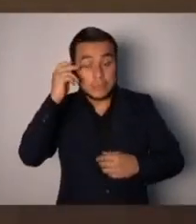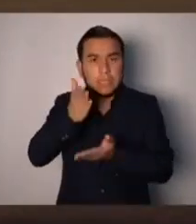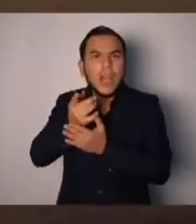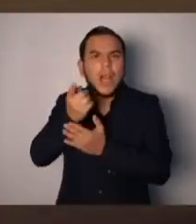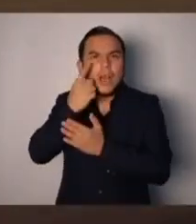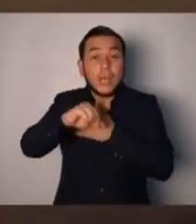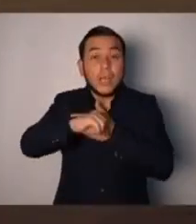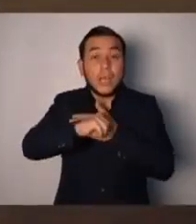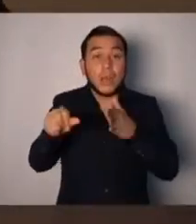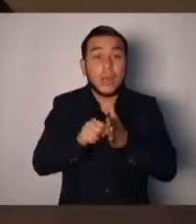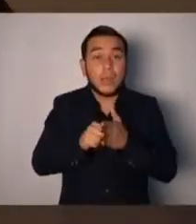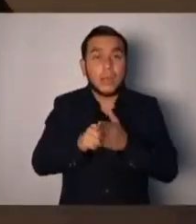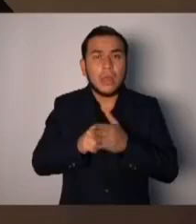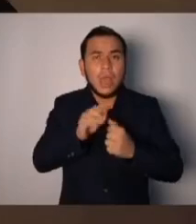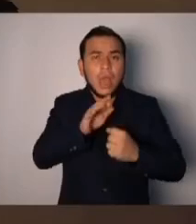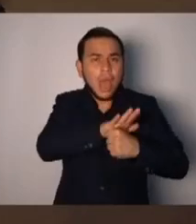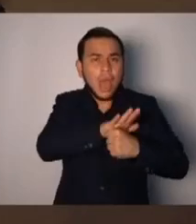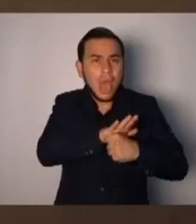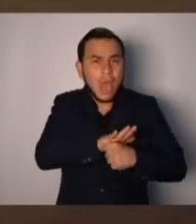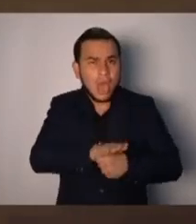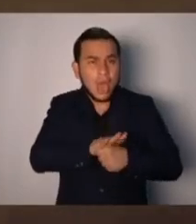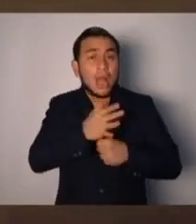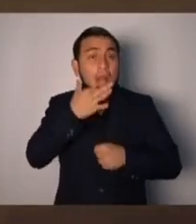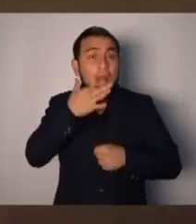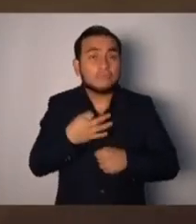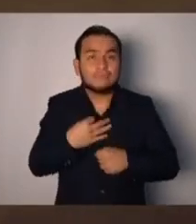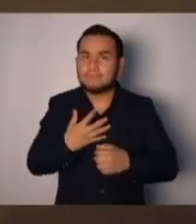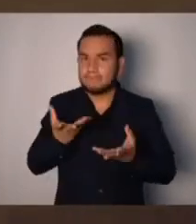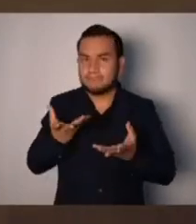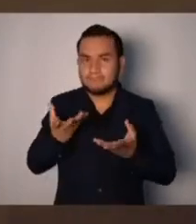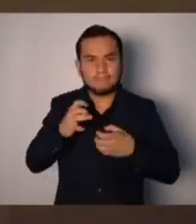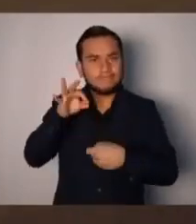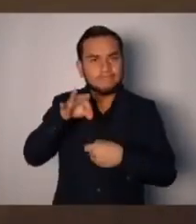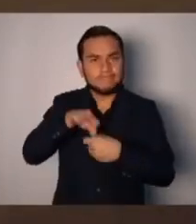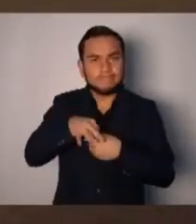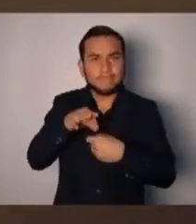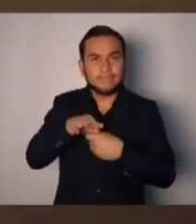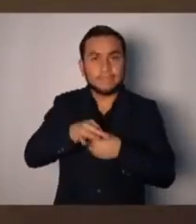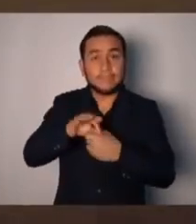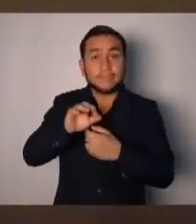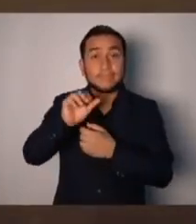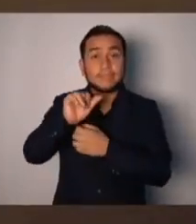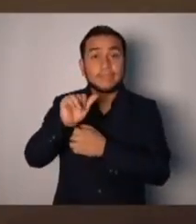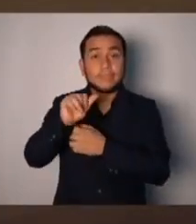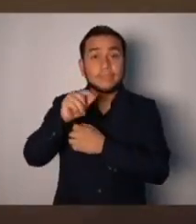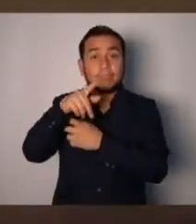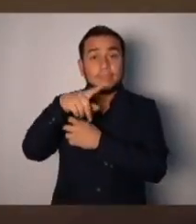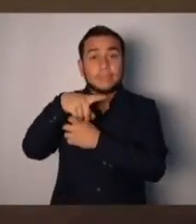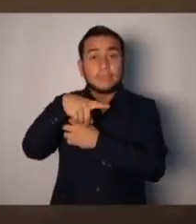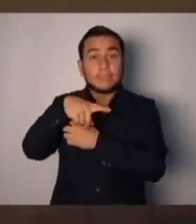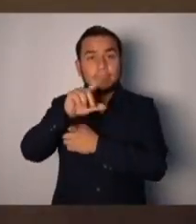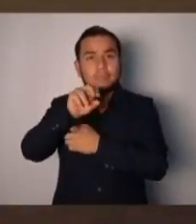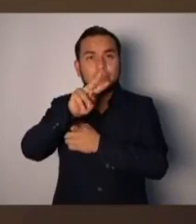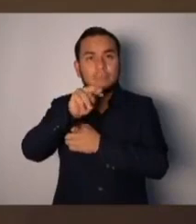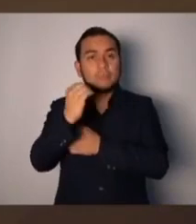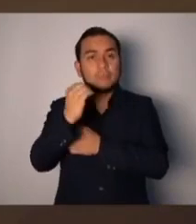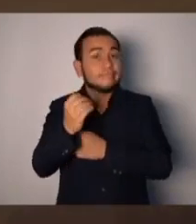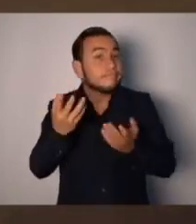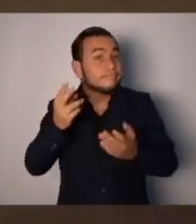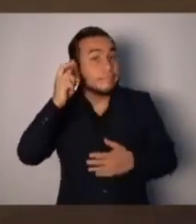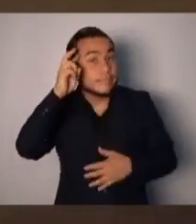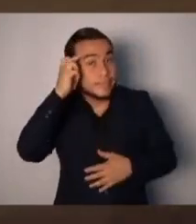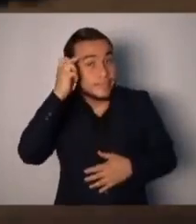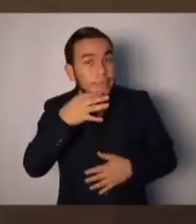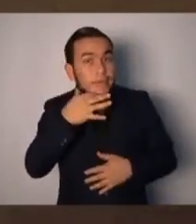presionar a sus diputados. Y como muchos no querían votar por a Polonio, lo sacó y puso suplentes a votar. Muchos lo sacó hasta